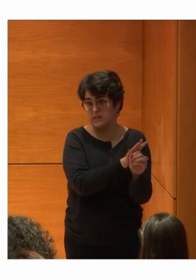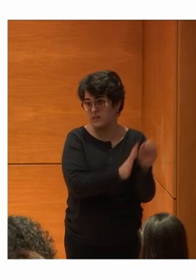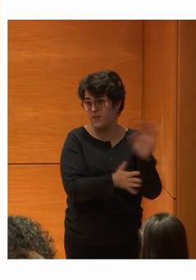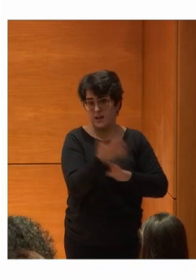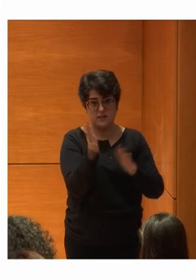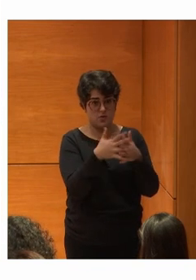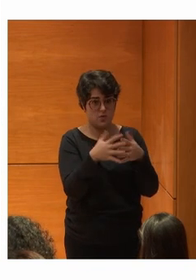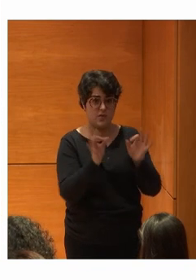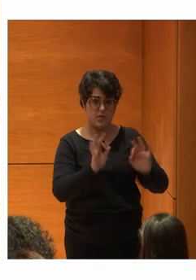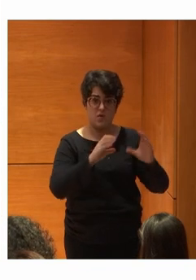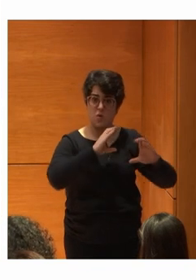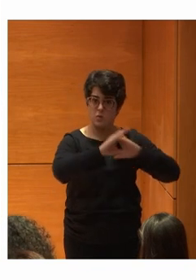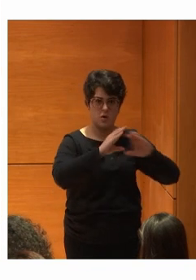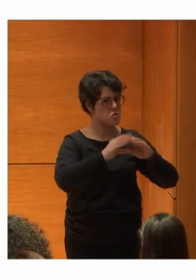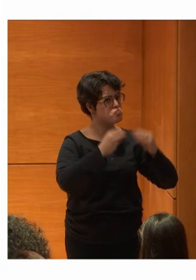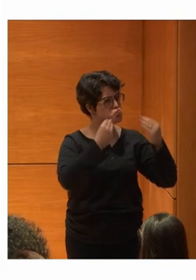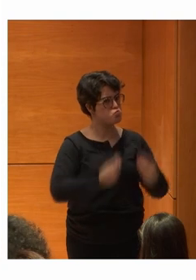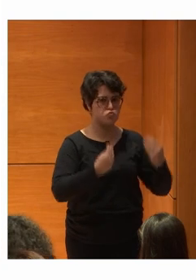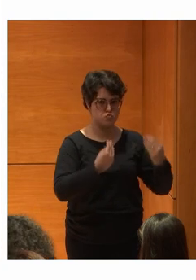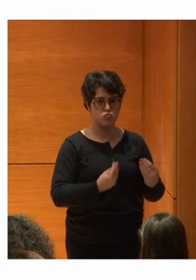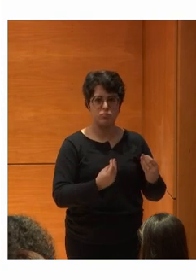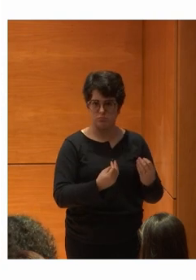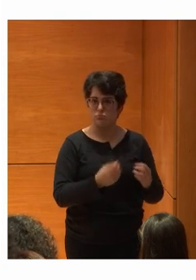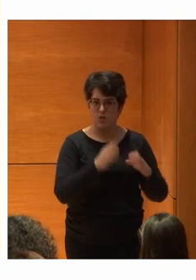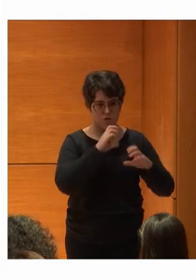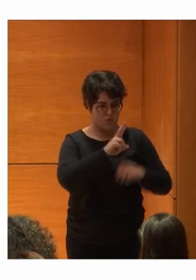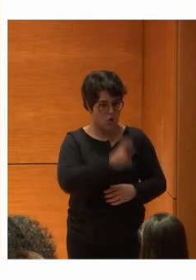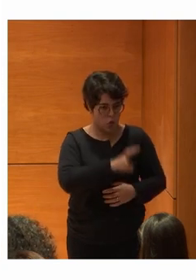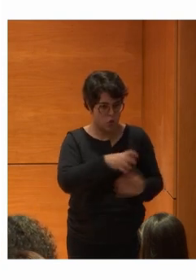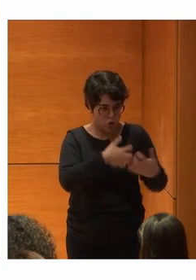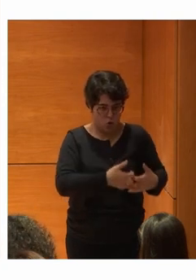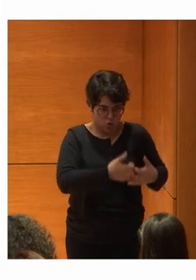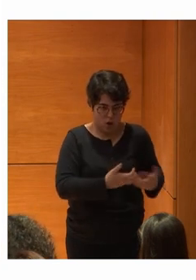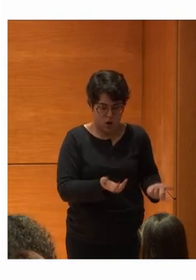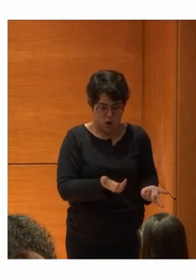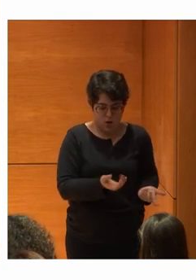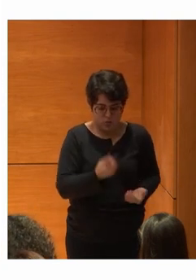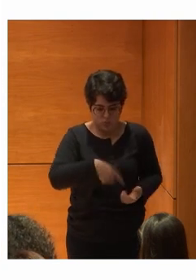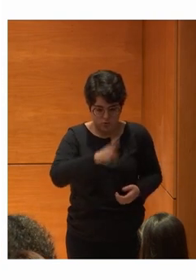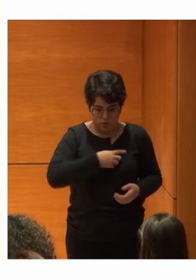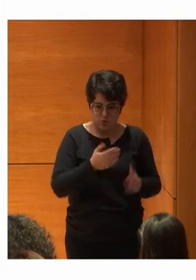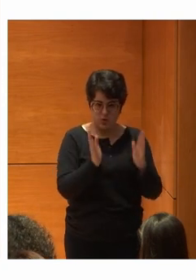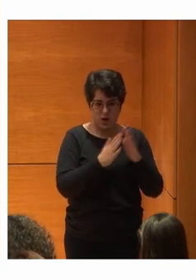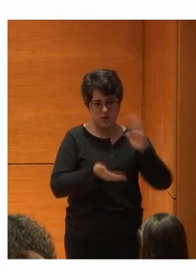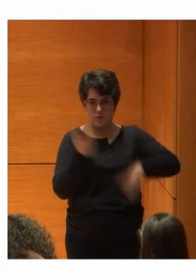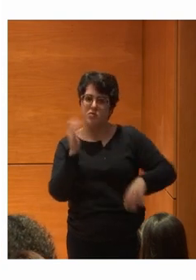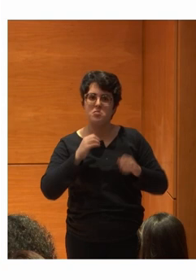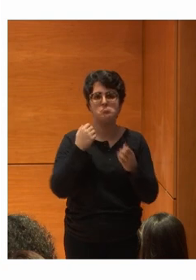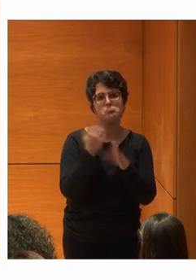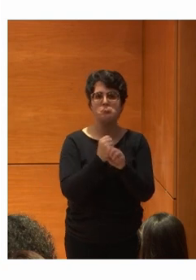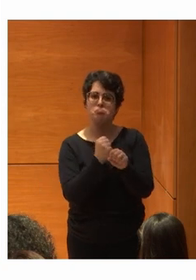infraestructura De comunicaciones funcionó Muy buena Funcionó Y nos fuimos todos a casa Seguimos trabajando